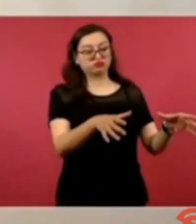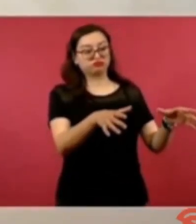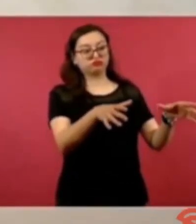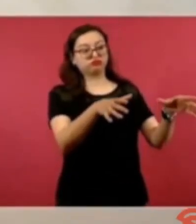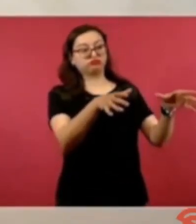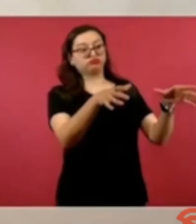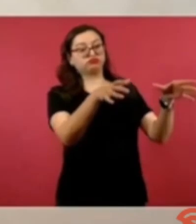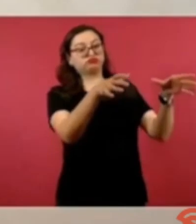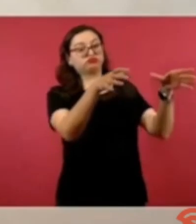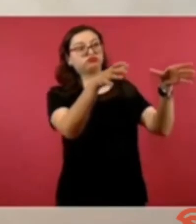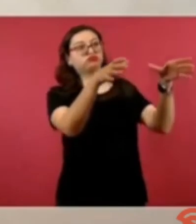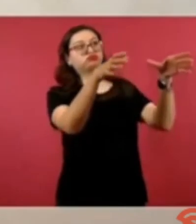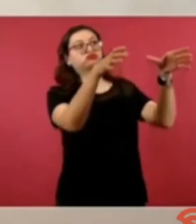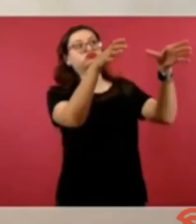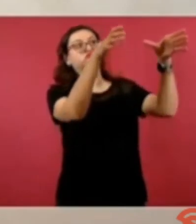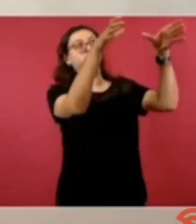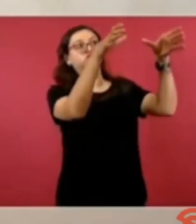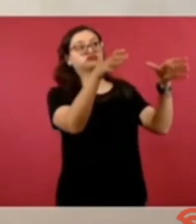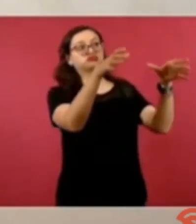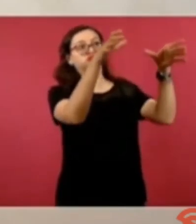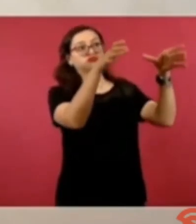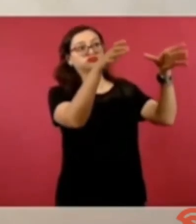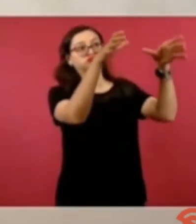el de la clase política